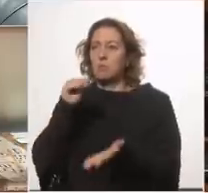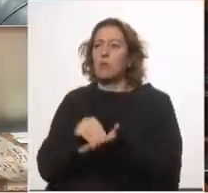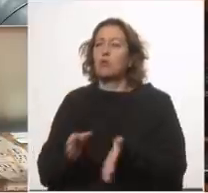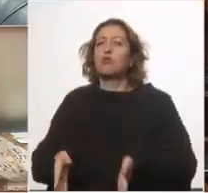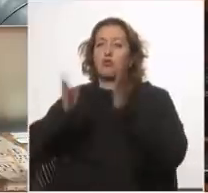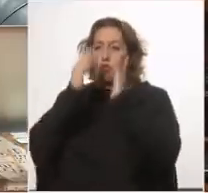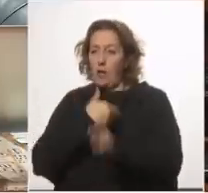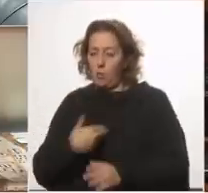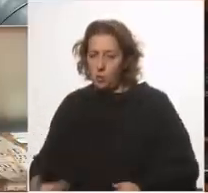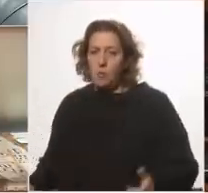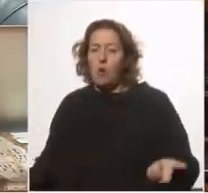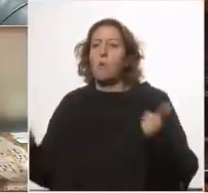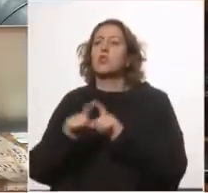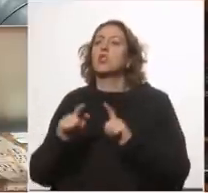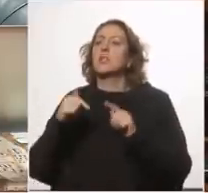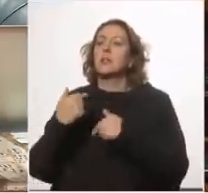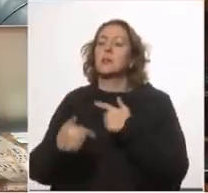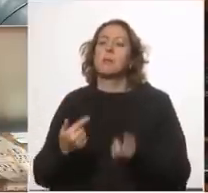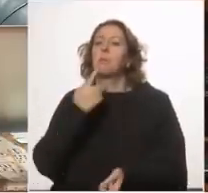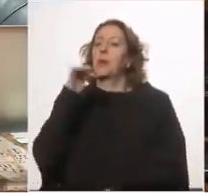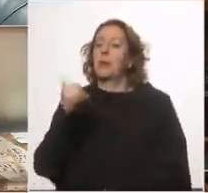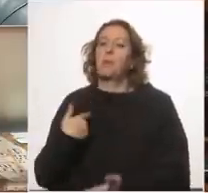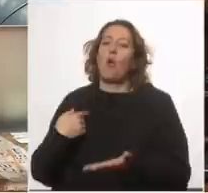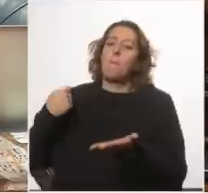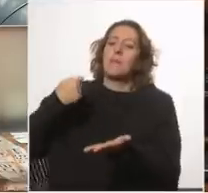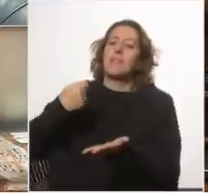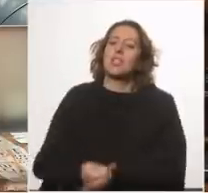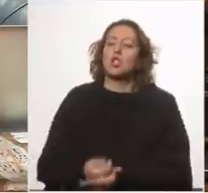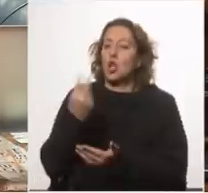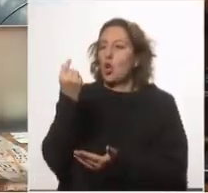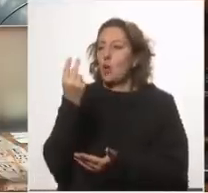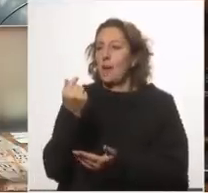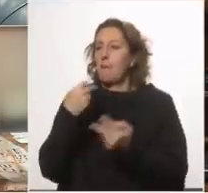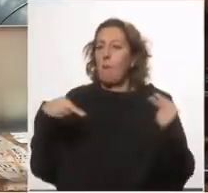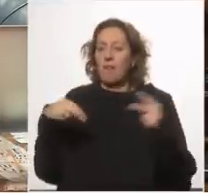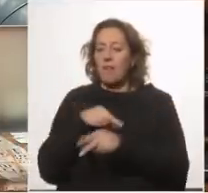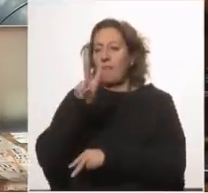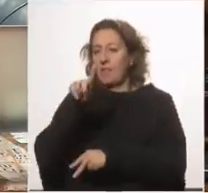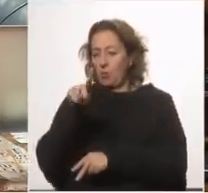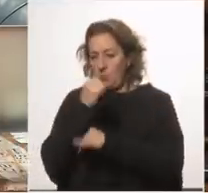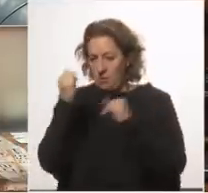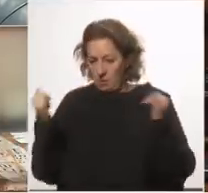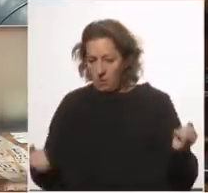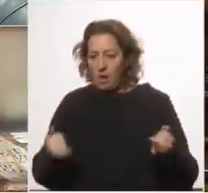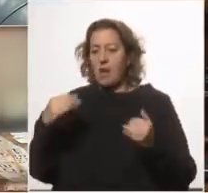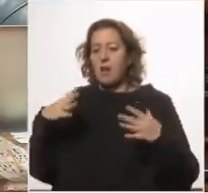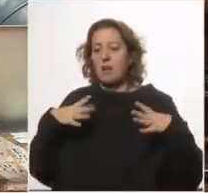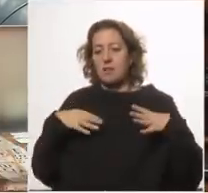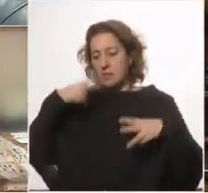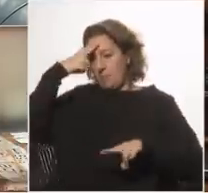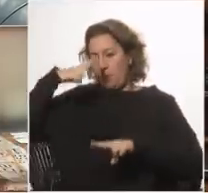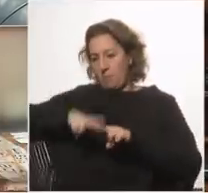Ejecutiva en la Comisión de Seguimiento por ejemplo la compensación económica de la movilidad de 21 días la licencia por enfermedad para las 24